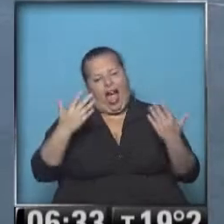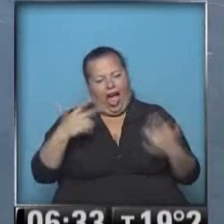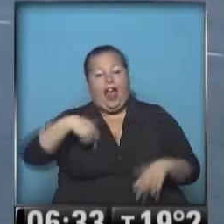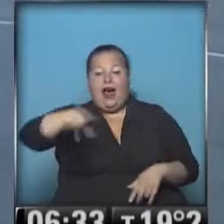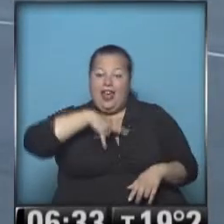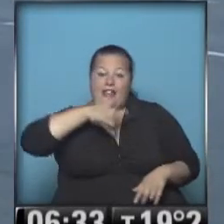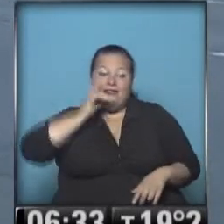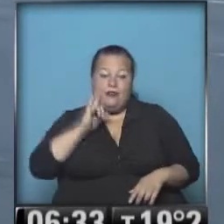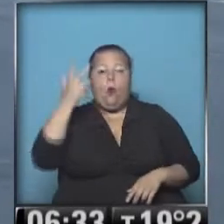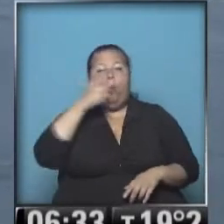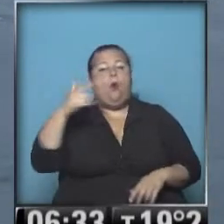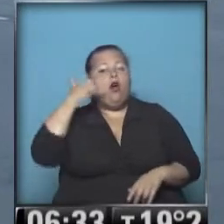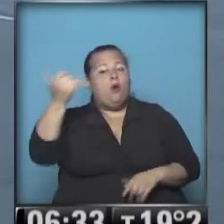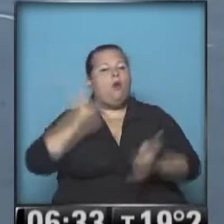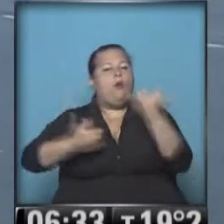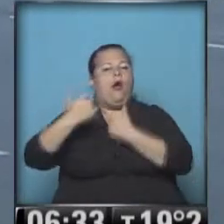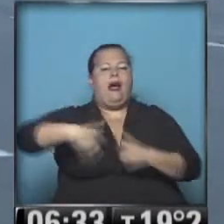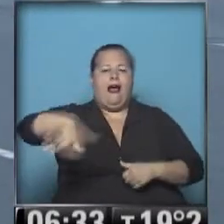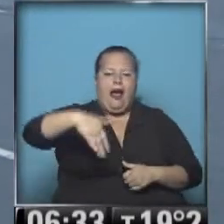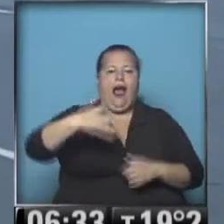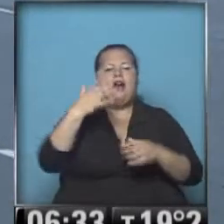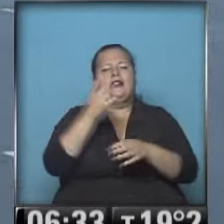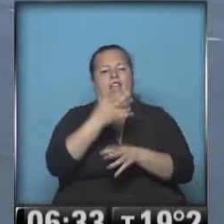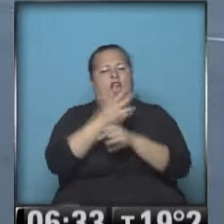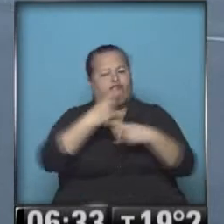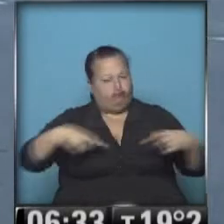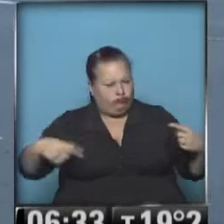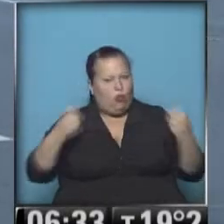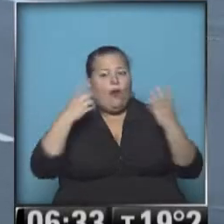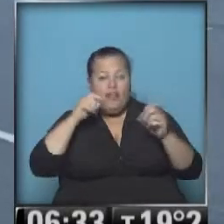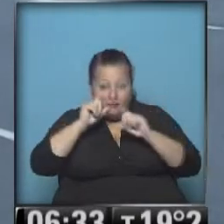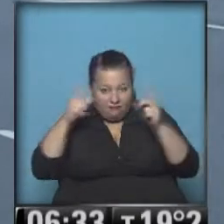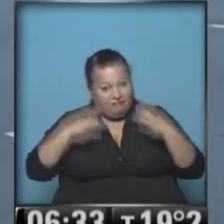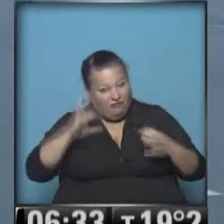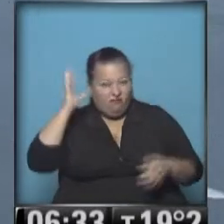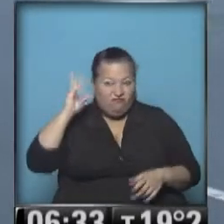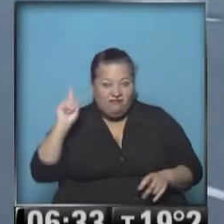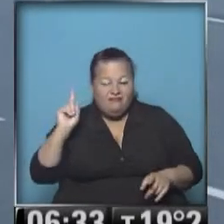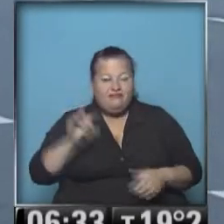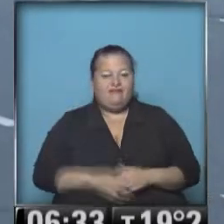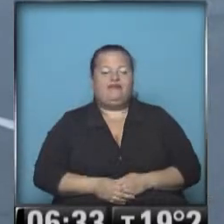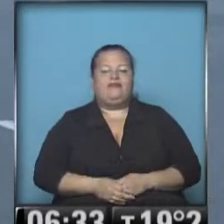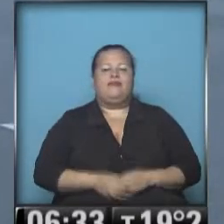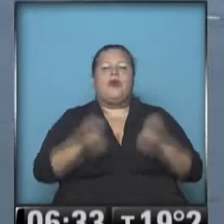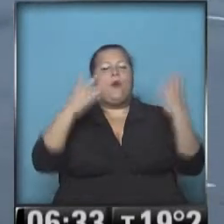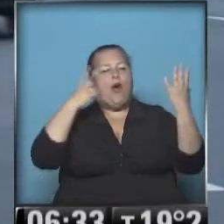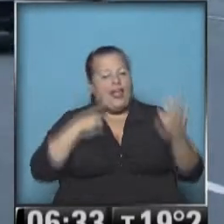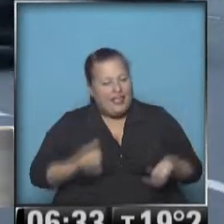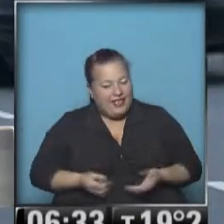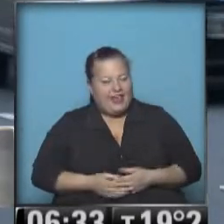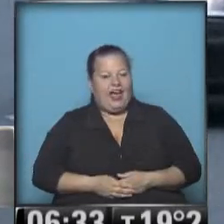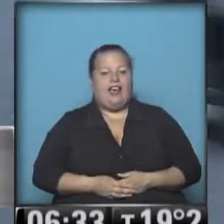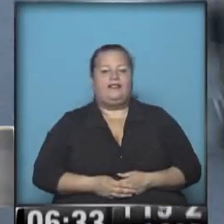mientras lo hacemos, Hugo Palamara nos cuenta el tránsito y los servicios. Hugo, querido, buen día. ¿Te levantaste de buen humor hoy? Muy buenos días,